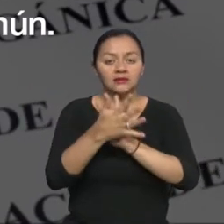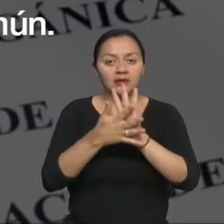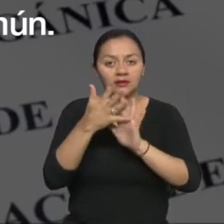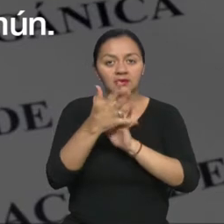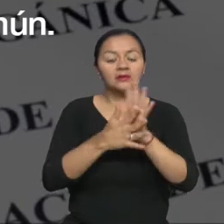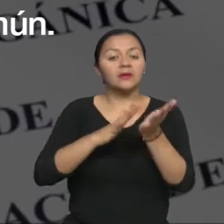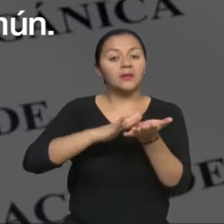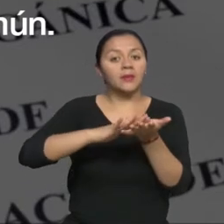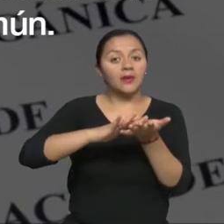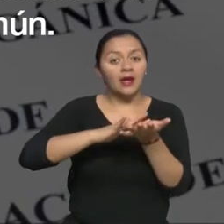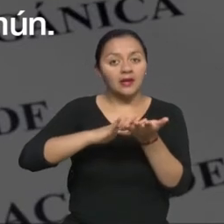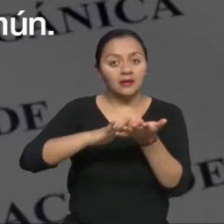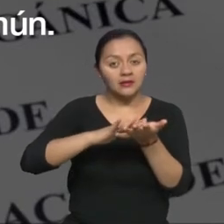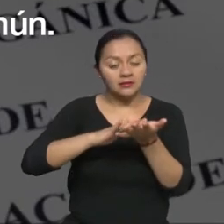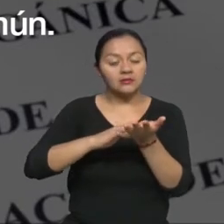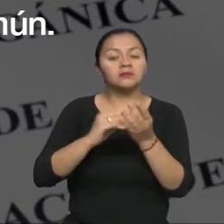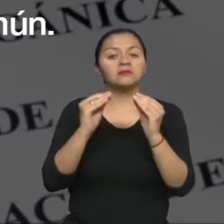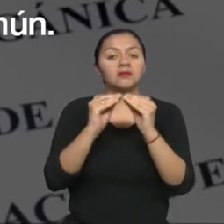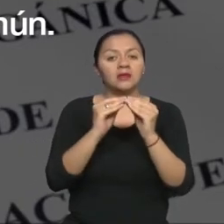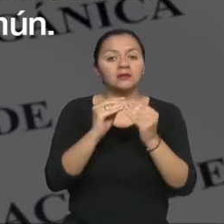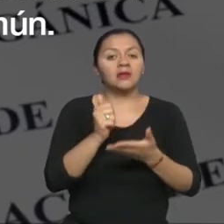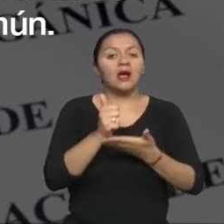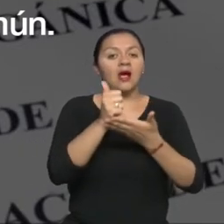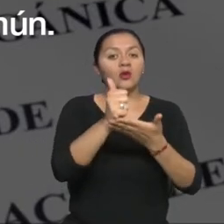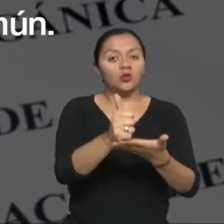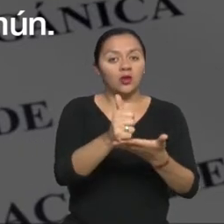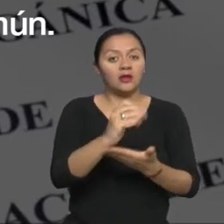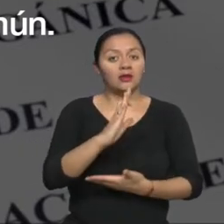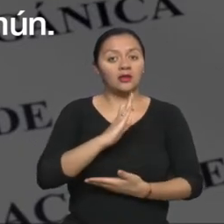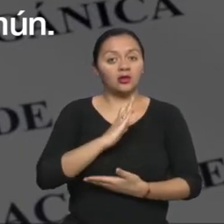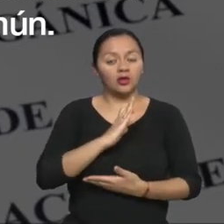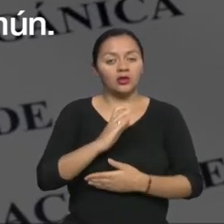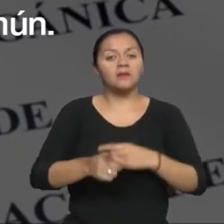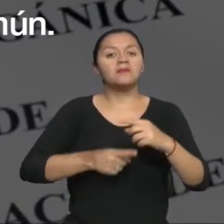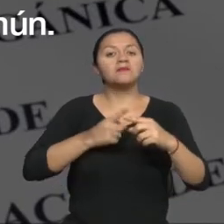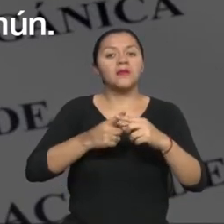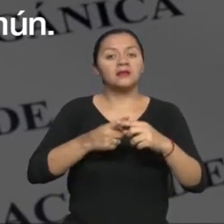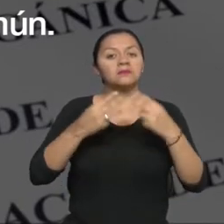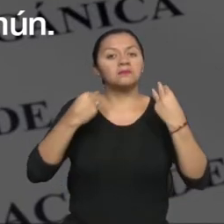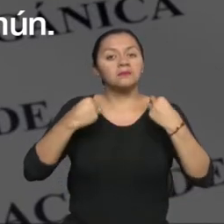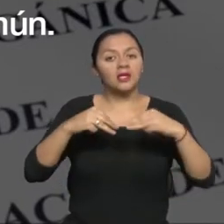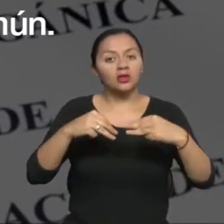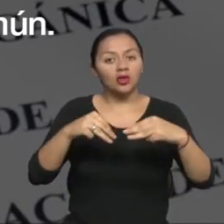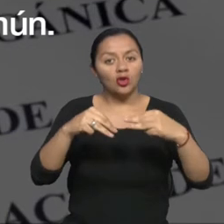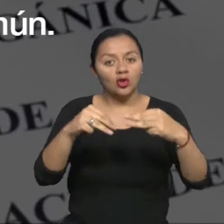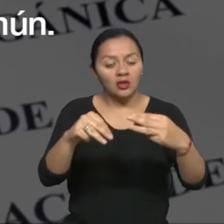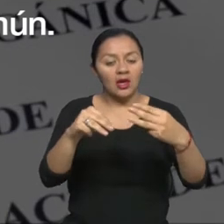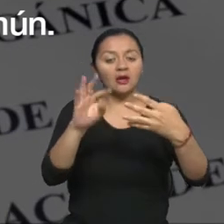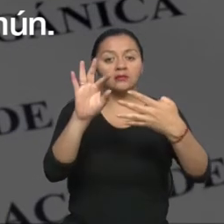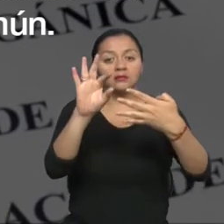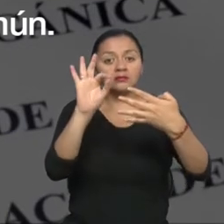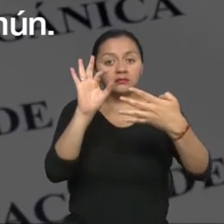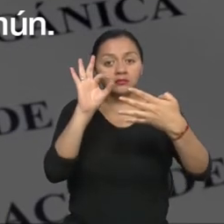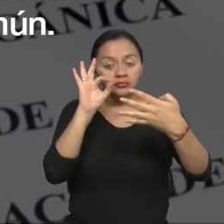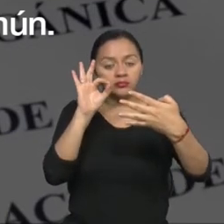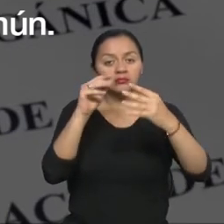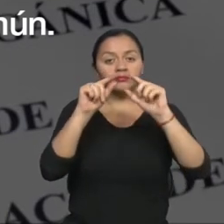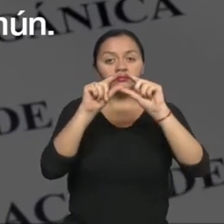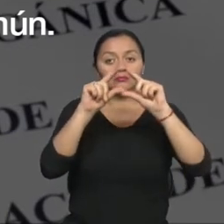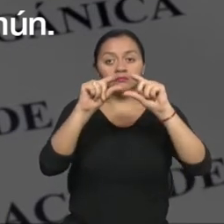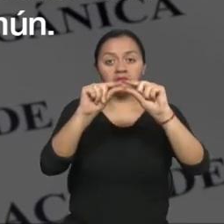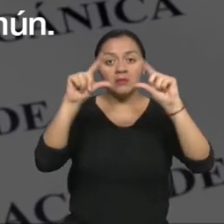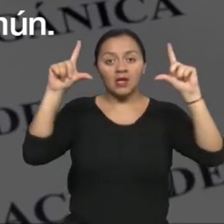ayudas técnicas y tecnológicas, así como los mecanismos, medios y formatos aumentativos y